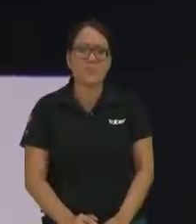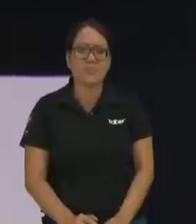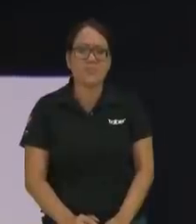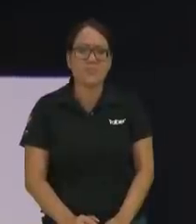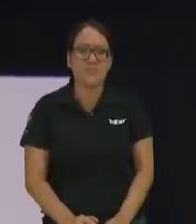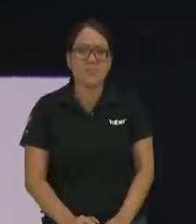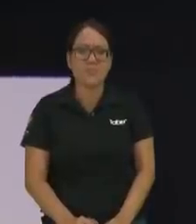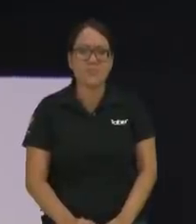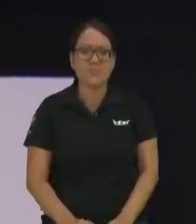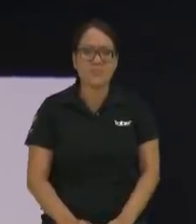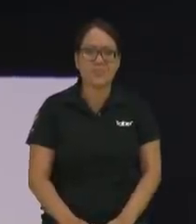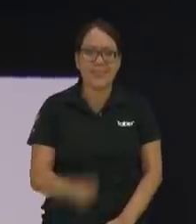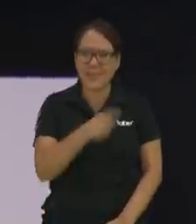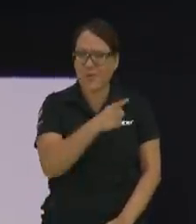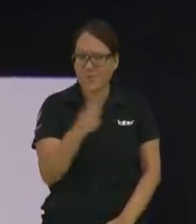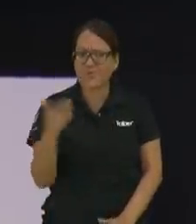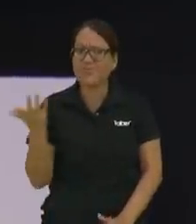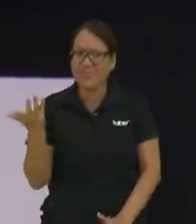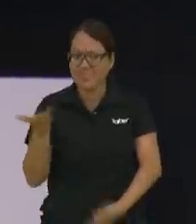qué está sembrando usted